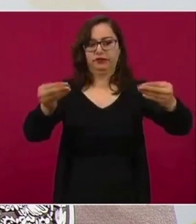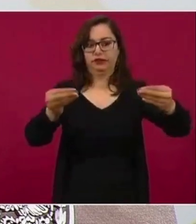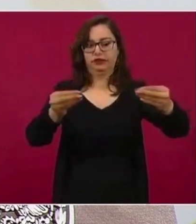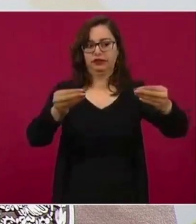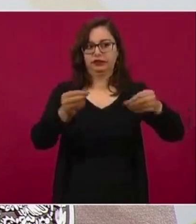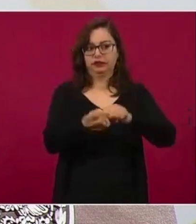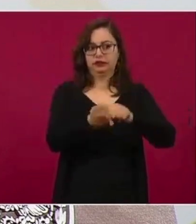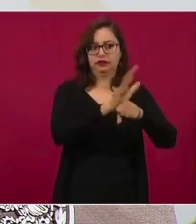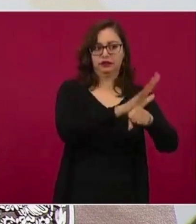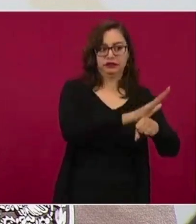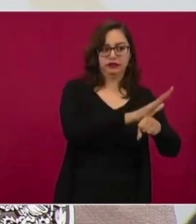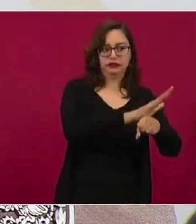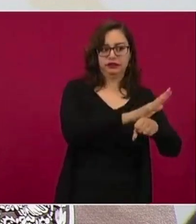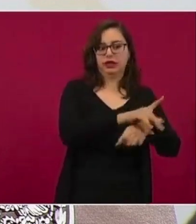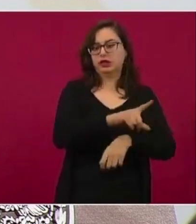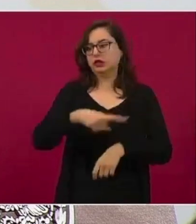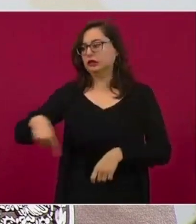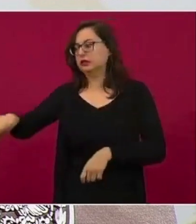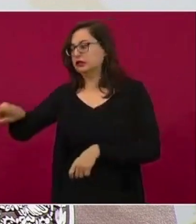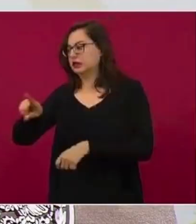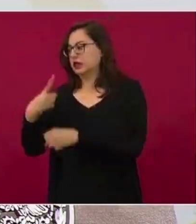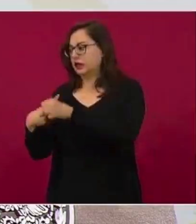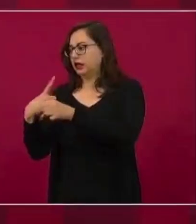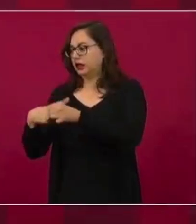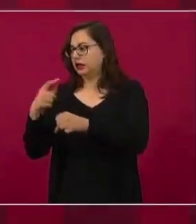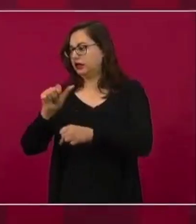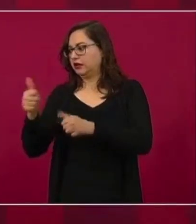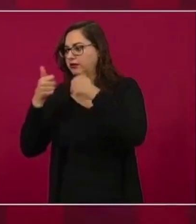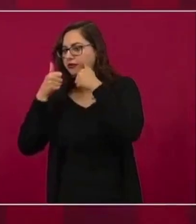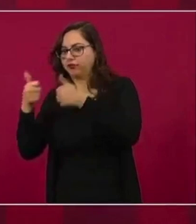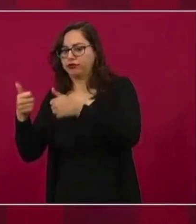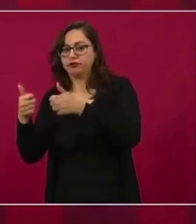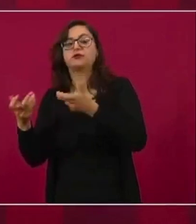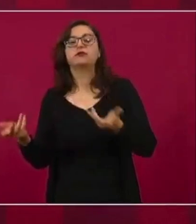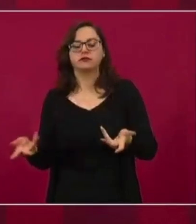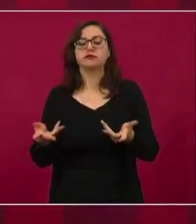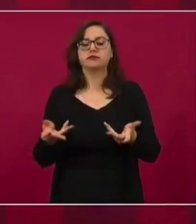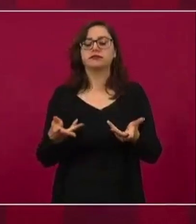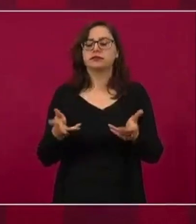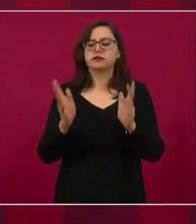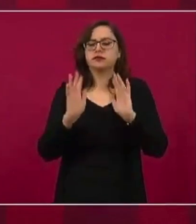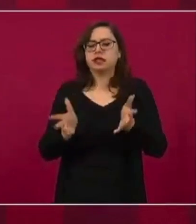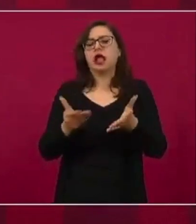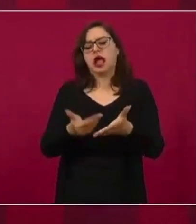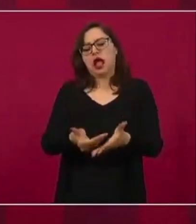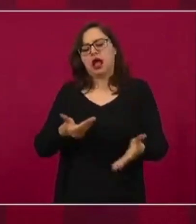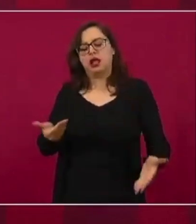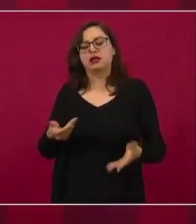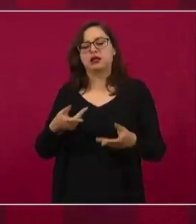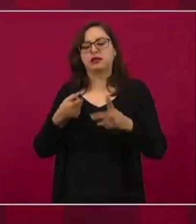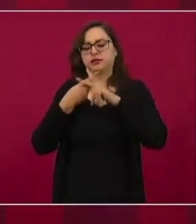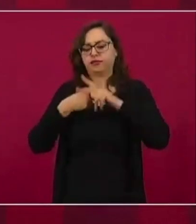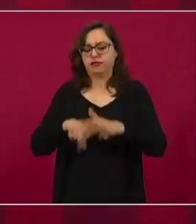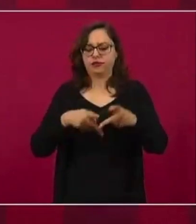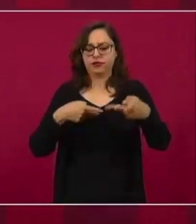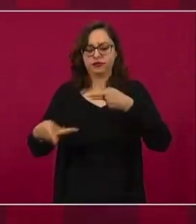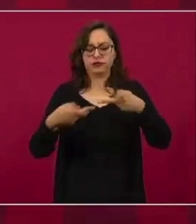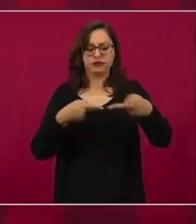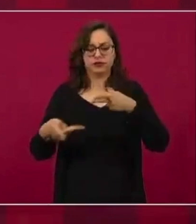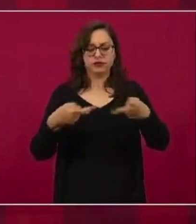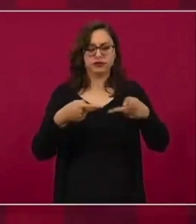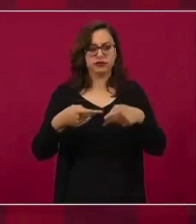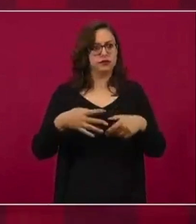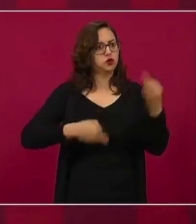Que todas las 14 mil camas disponibles están para que en cuestión de horas o días progresivamente se